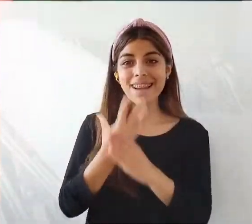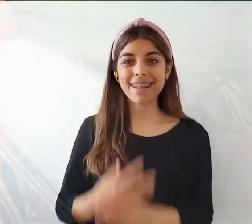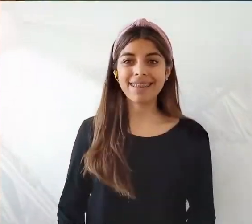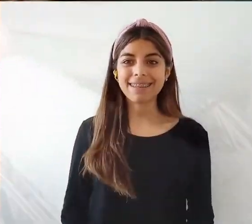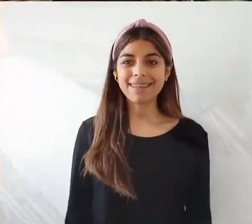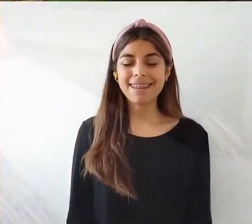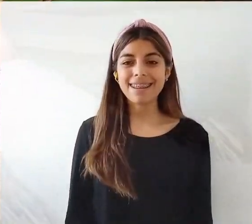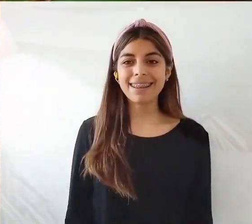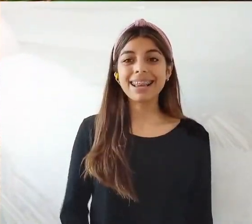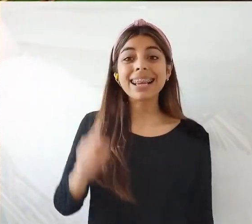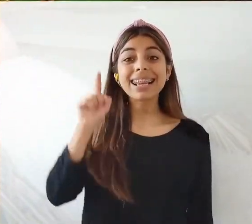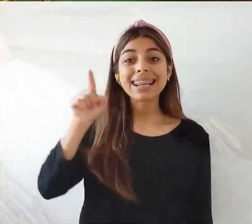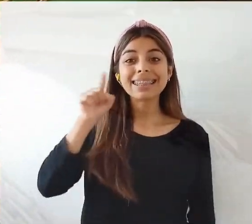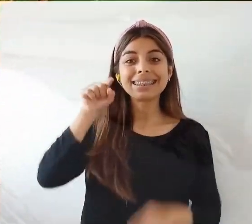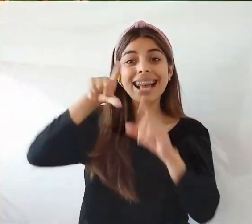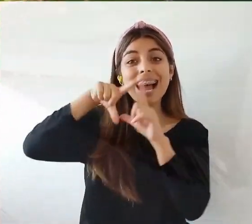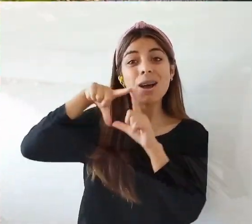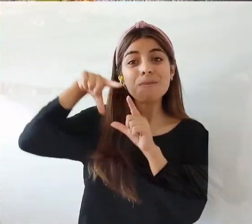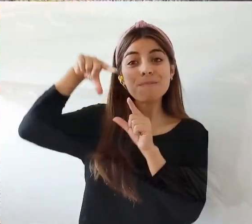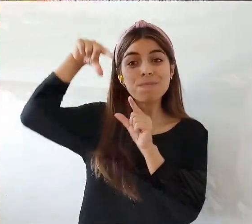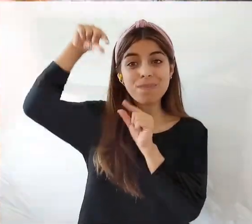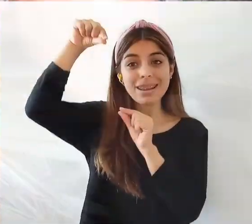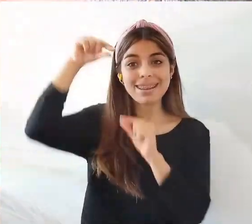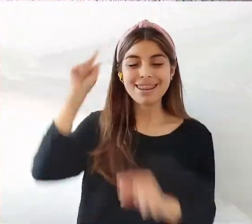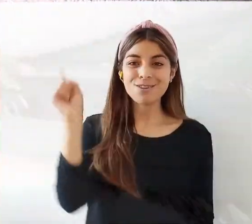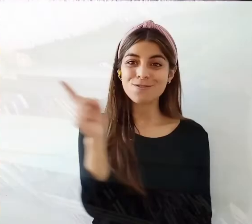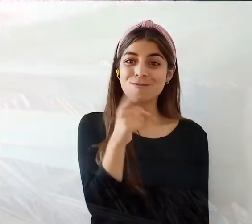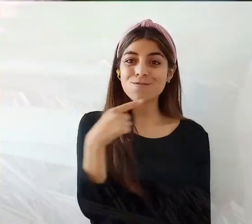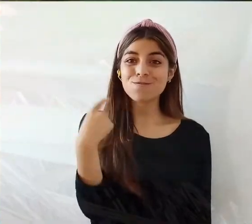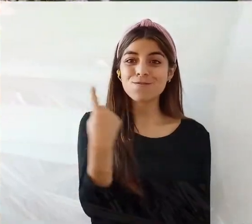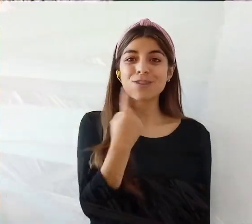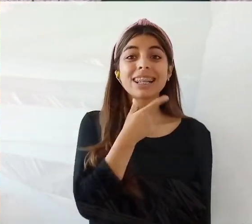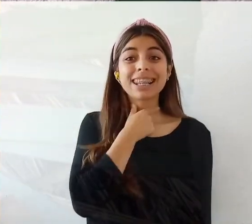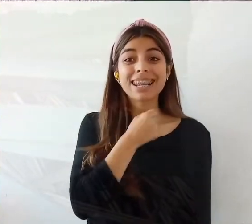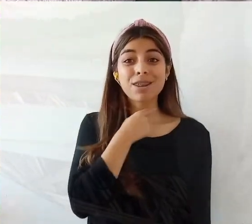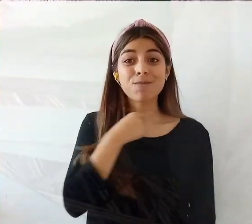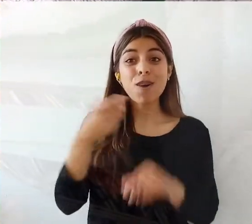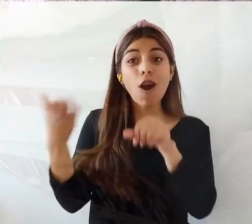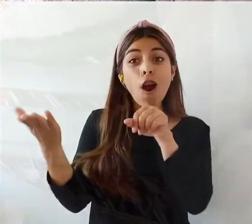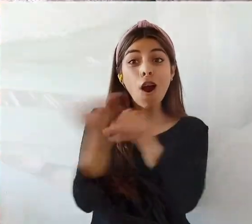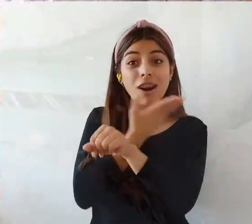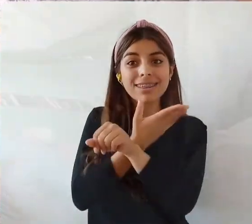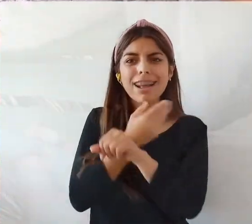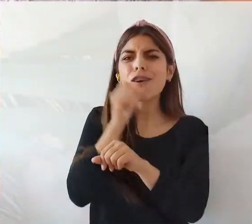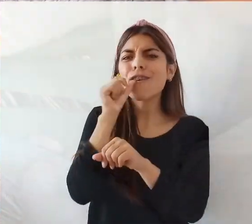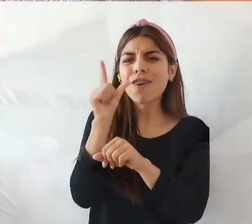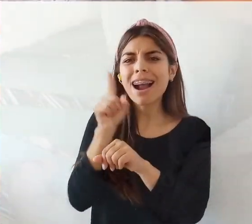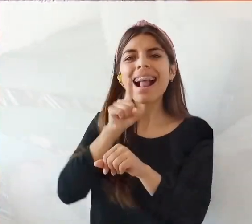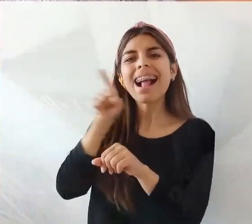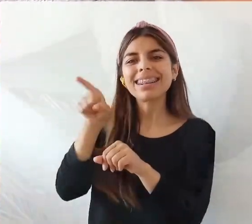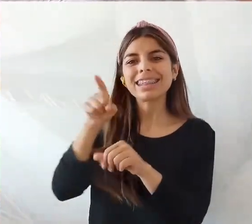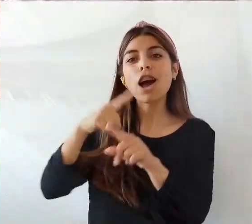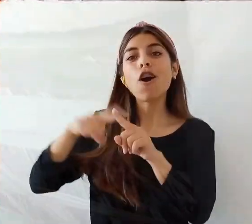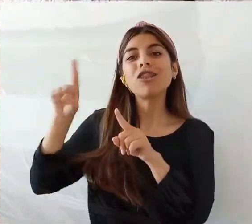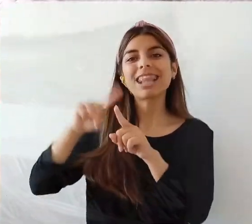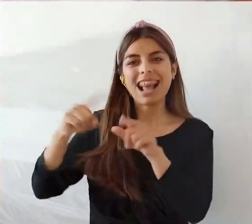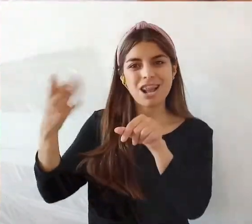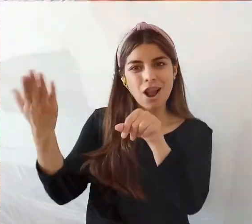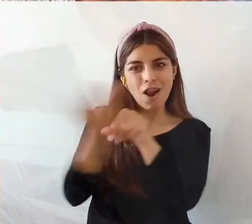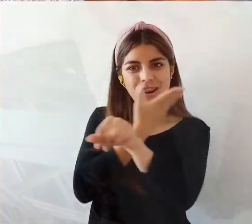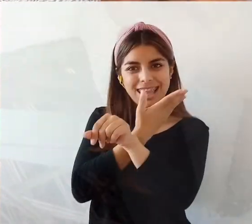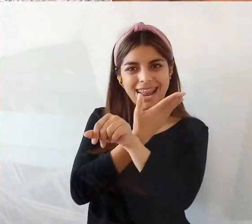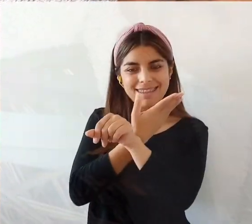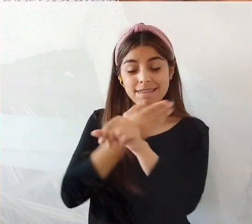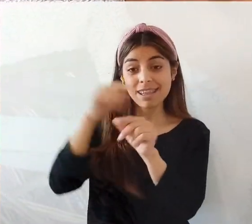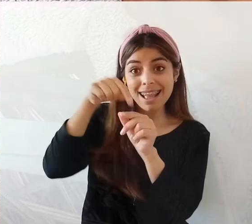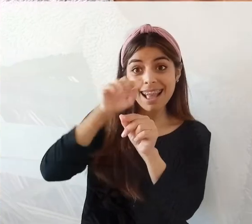En esta matita. Entonces si queremos cortar, cortamos esta que está acá. Ahí. Entonces